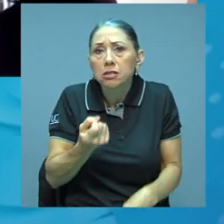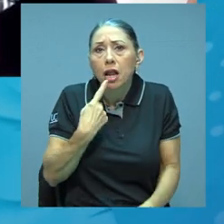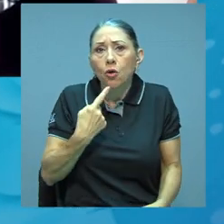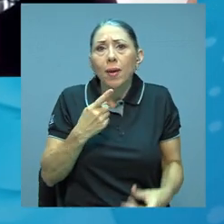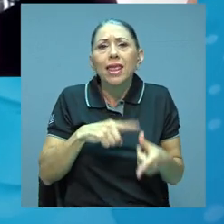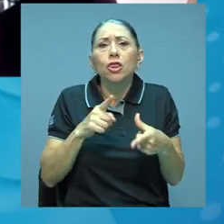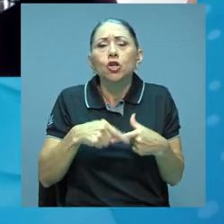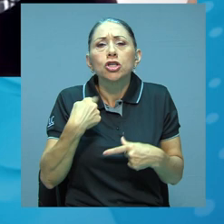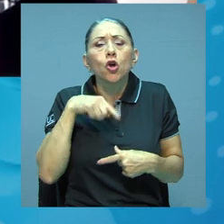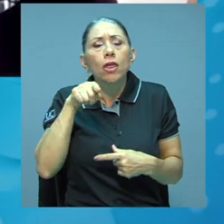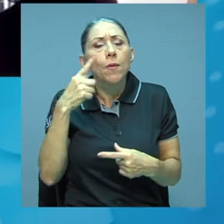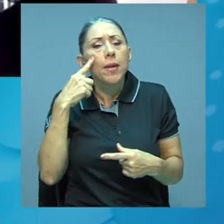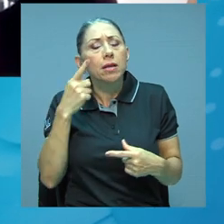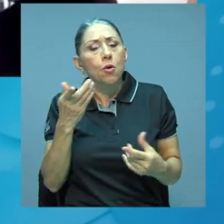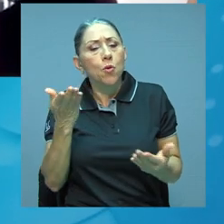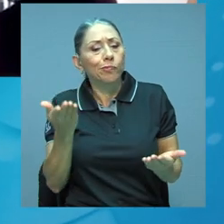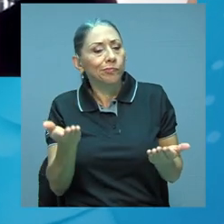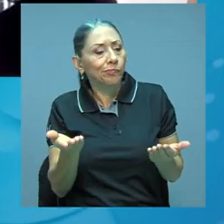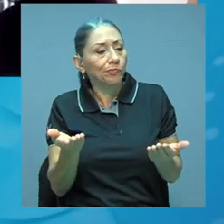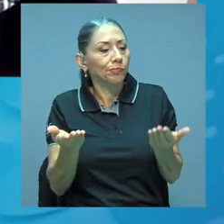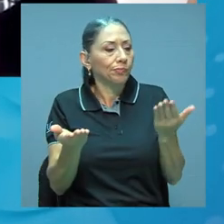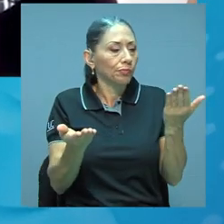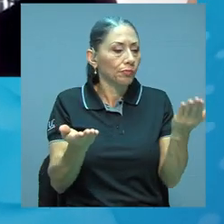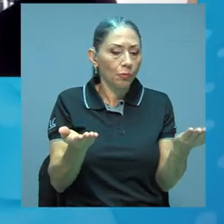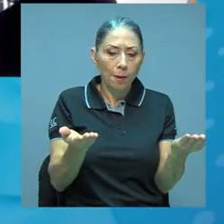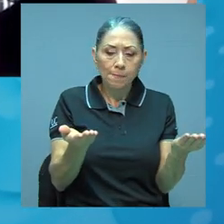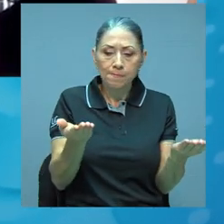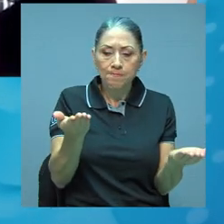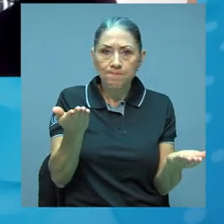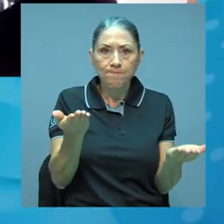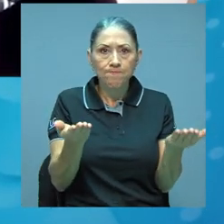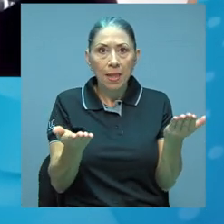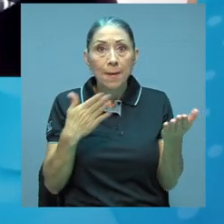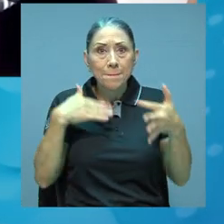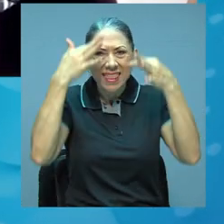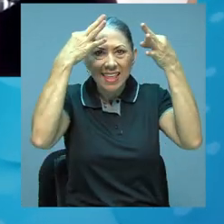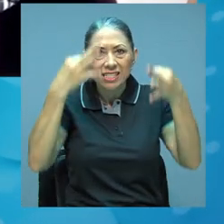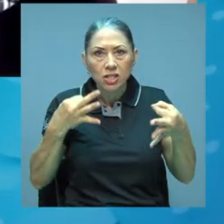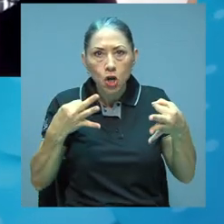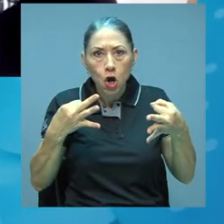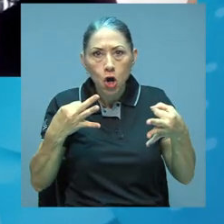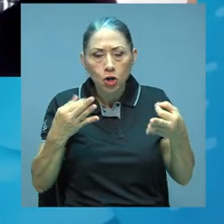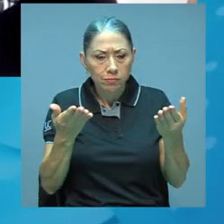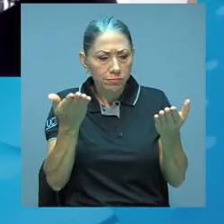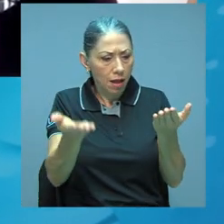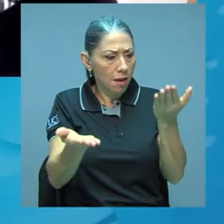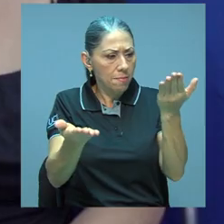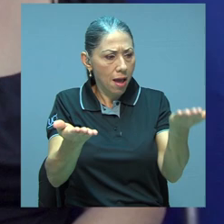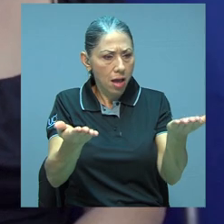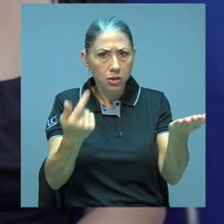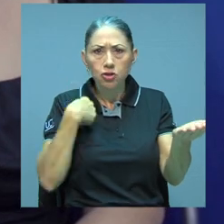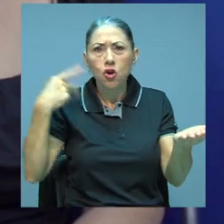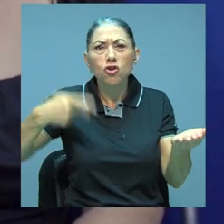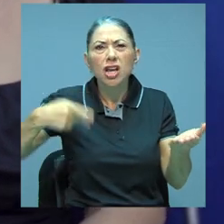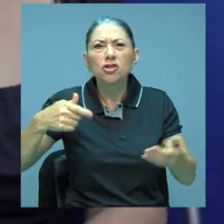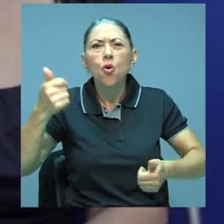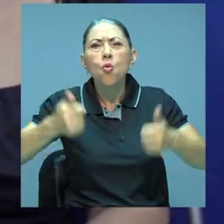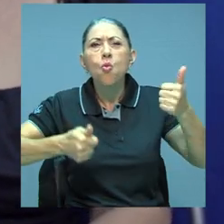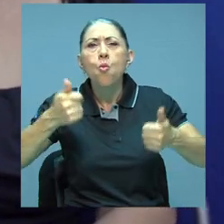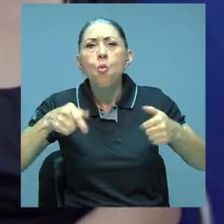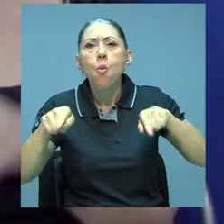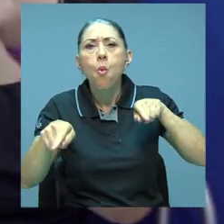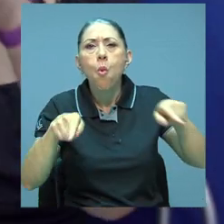en una balanza cuál es mi decisión en cuanto al riesgo que quiero tomar. Y en este caso,